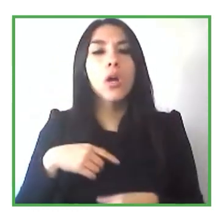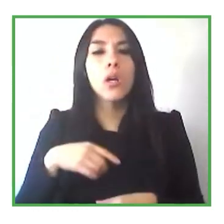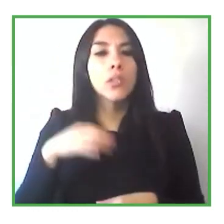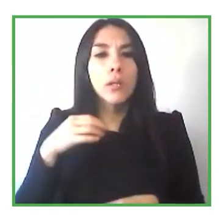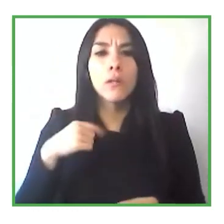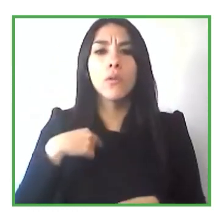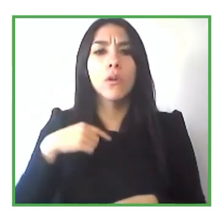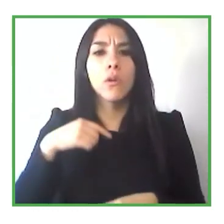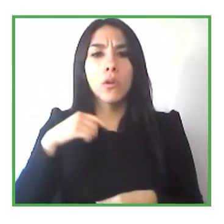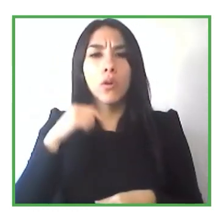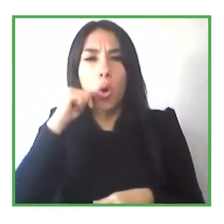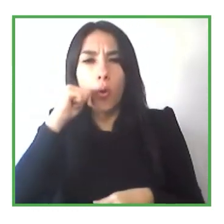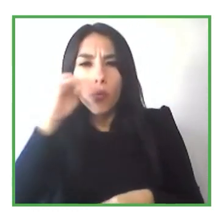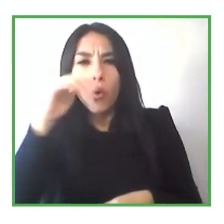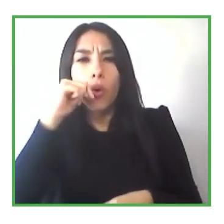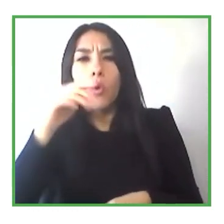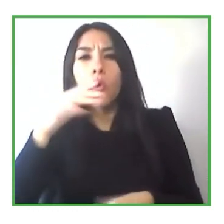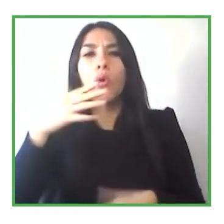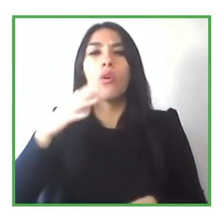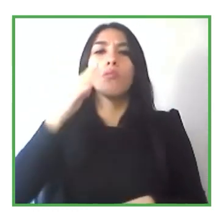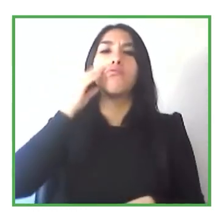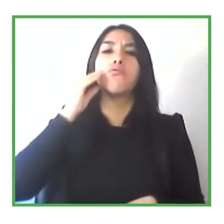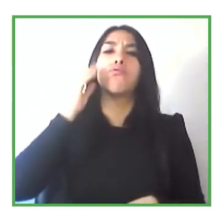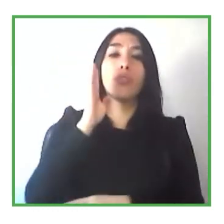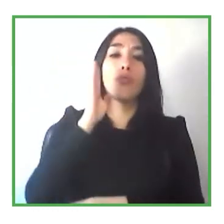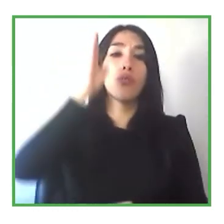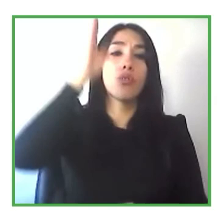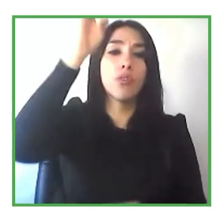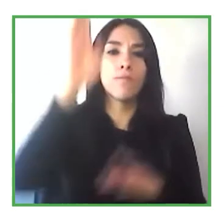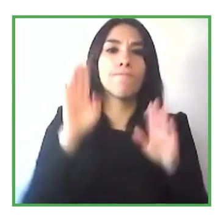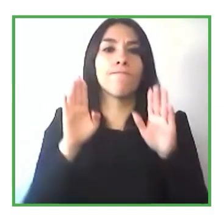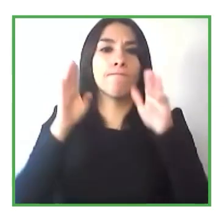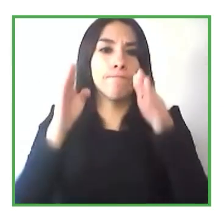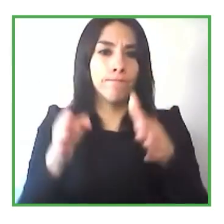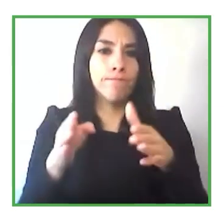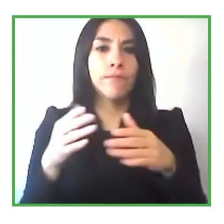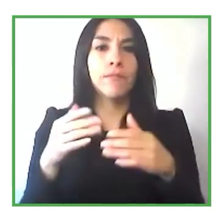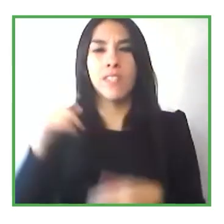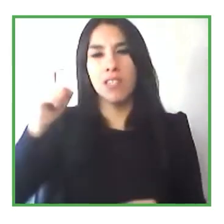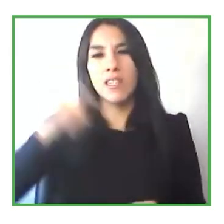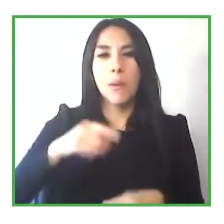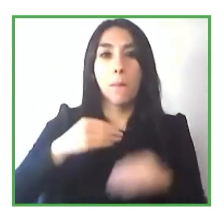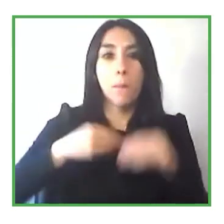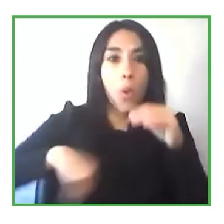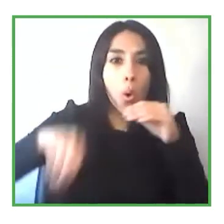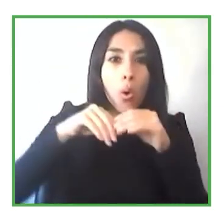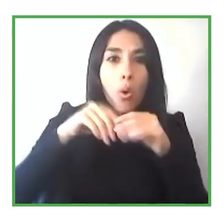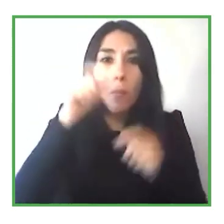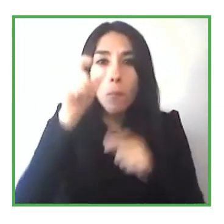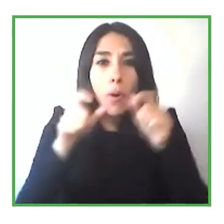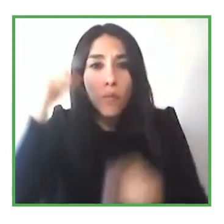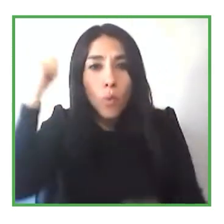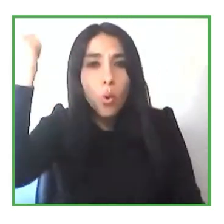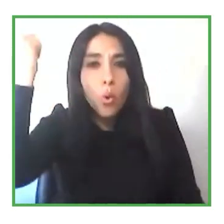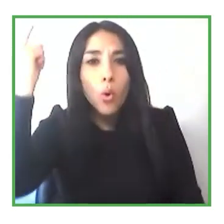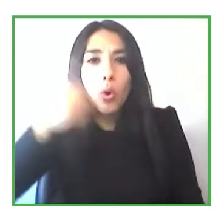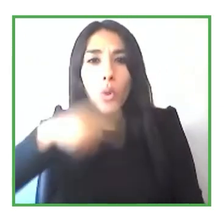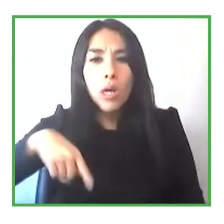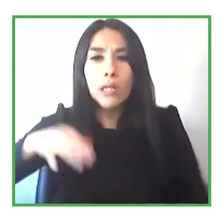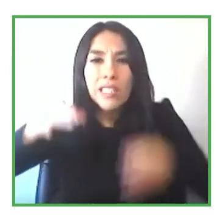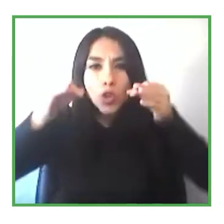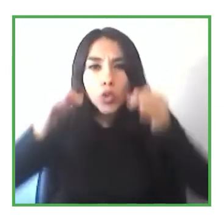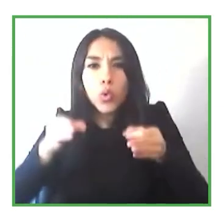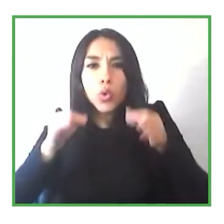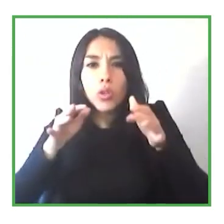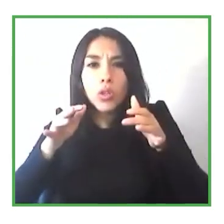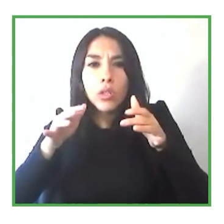nos van a llevar a necesitar a más personas en general y tenemos que asegurarnos de tomar acciones concretas para poder